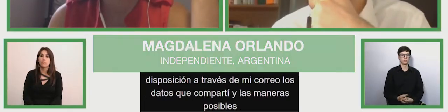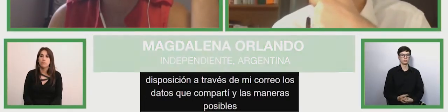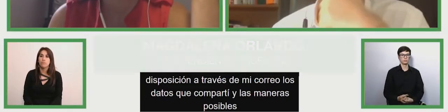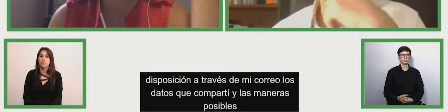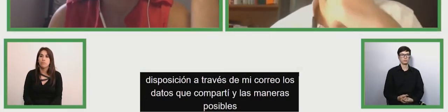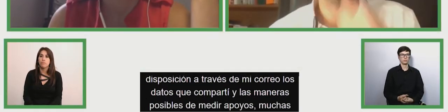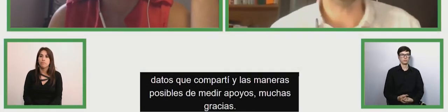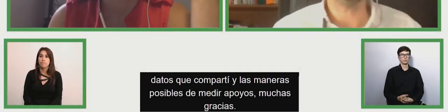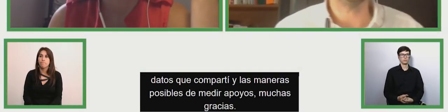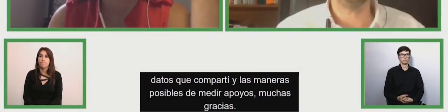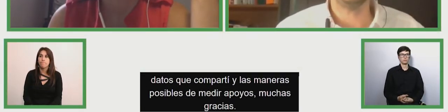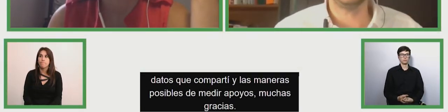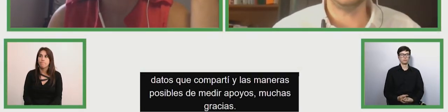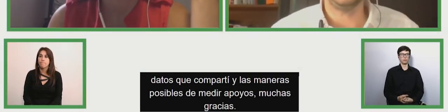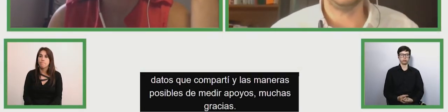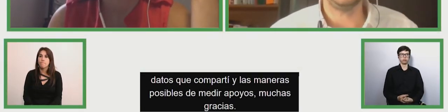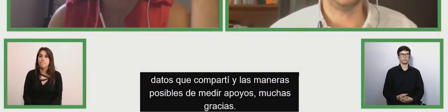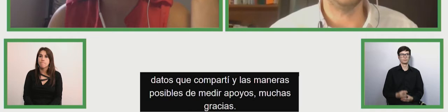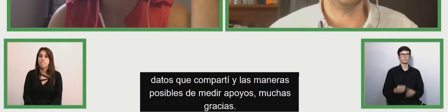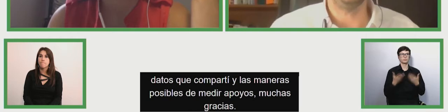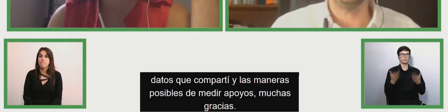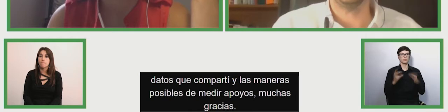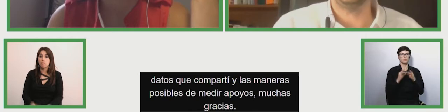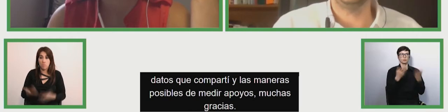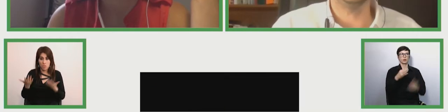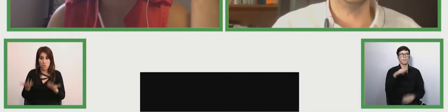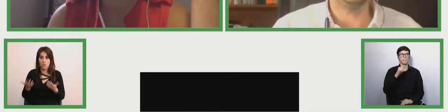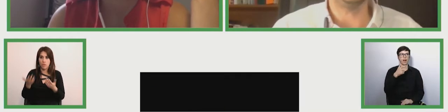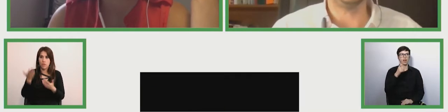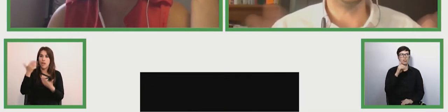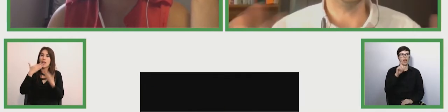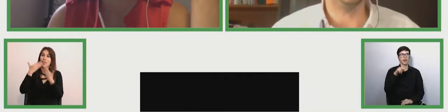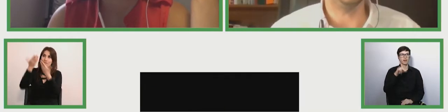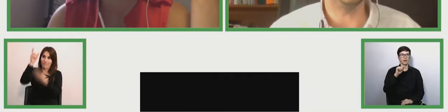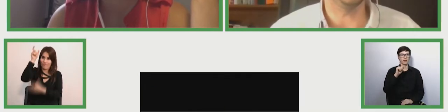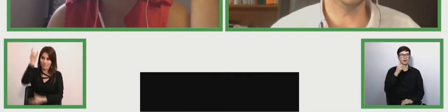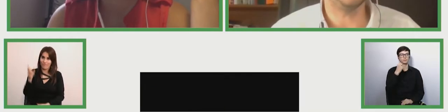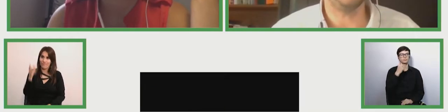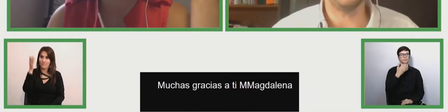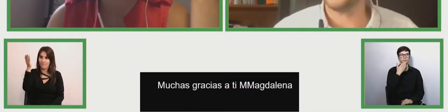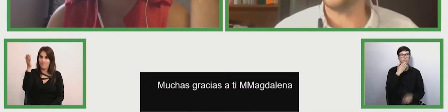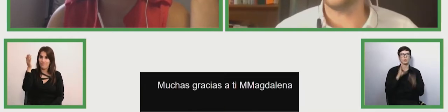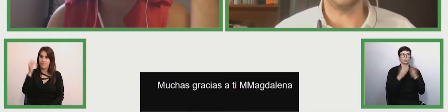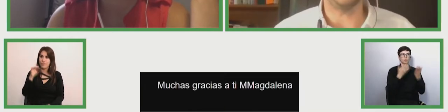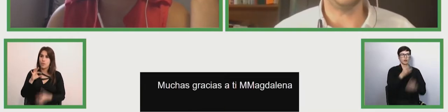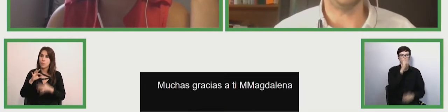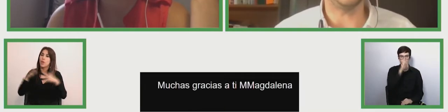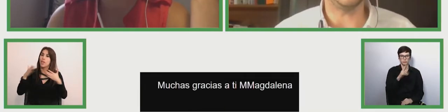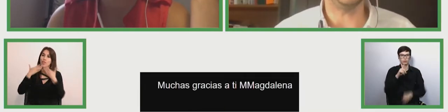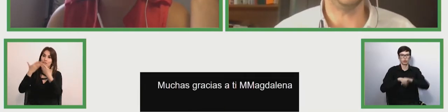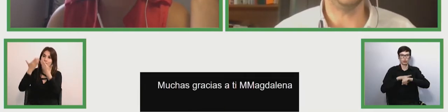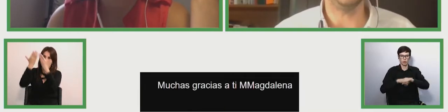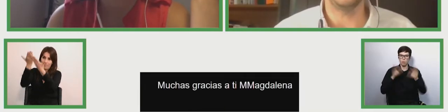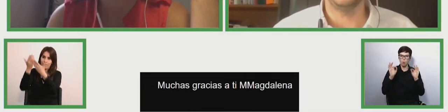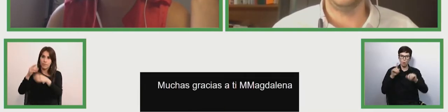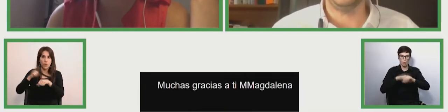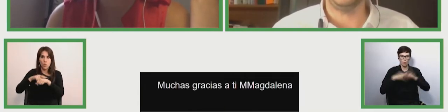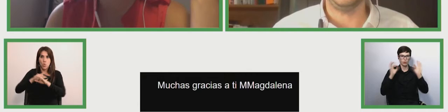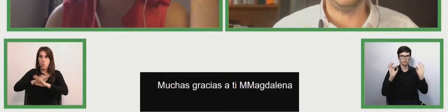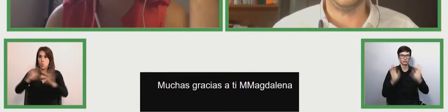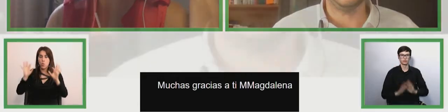Pues muchas gracias a ti, Magdalena, además por el excelente respeto de los tiempos, absolutamente fantástico.